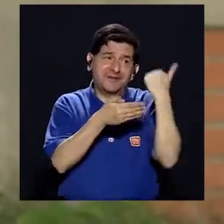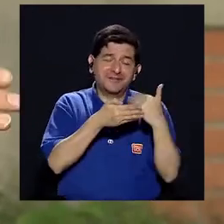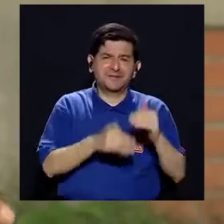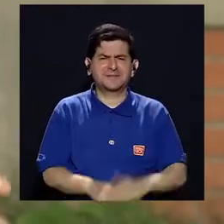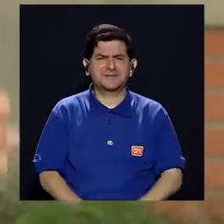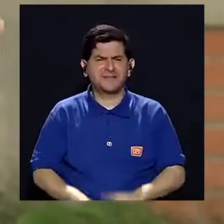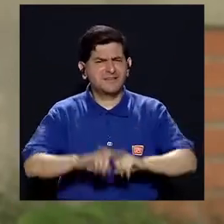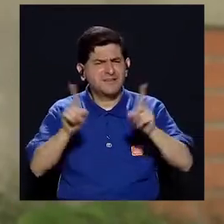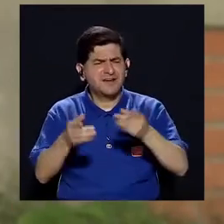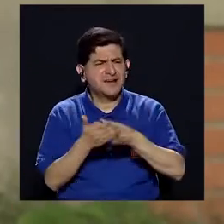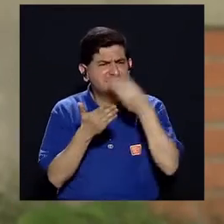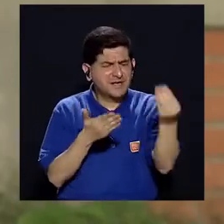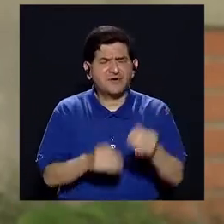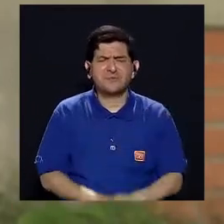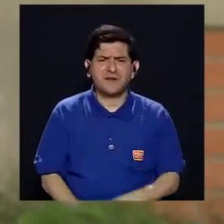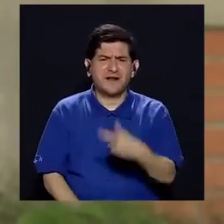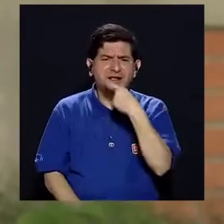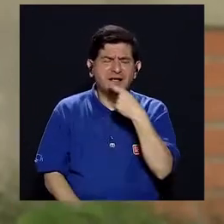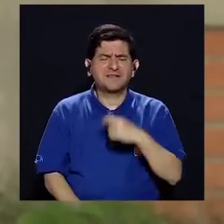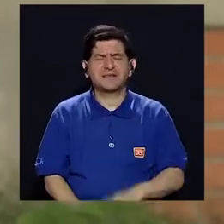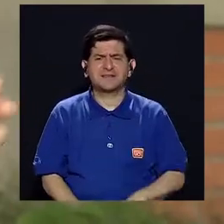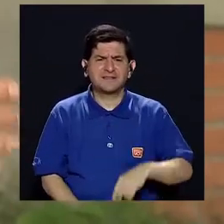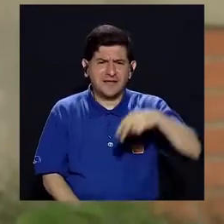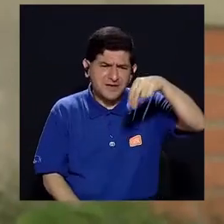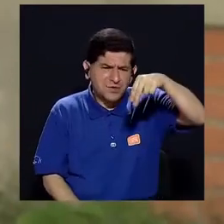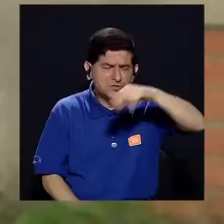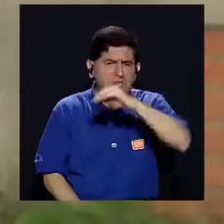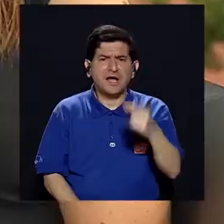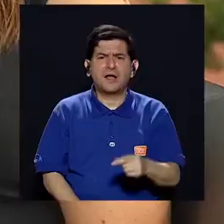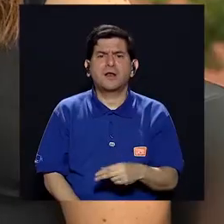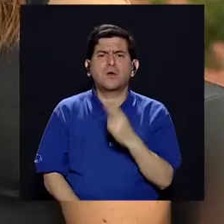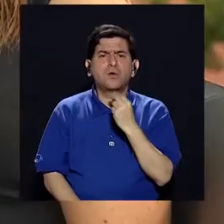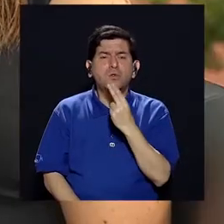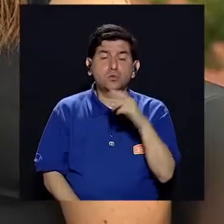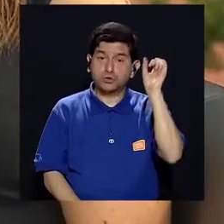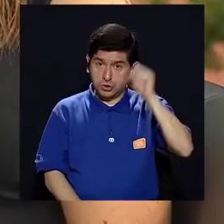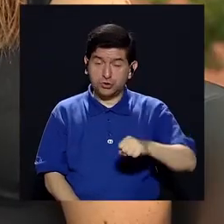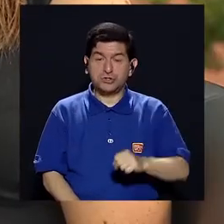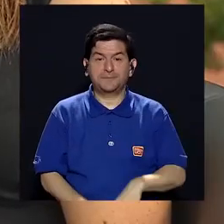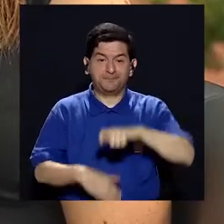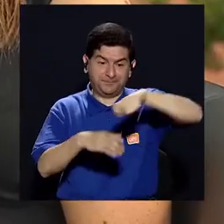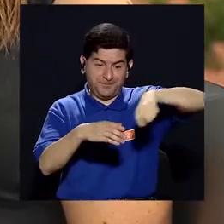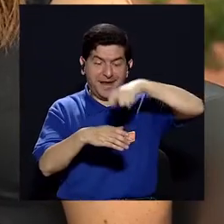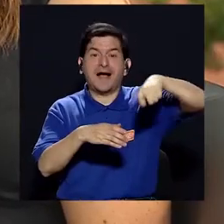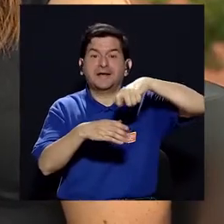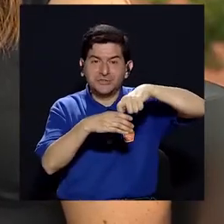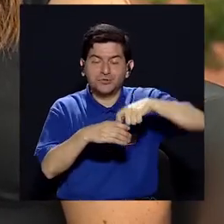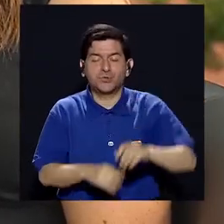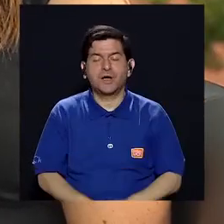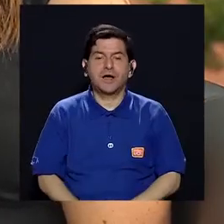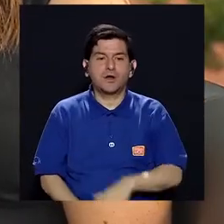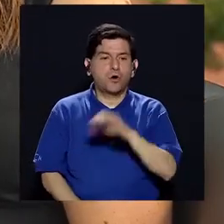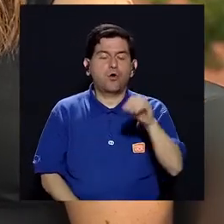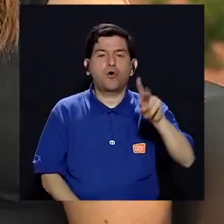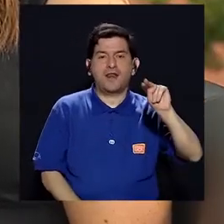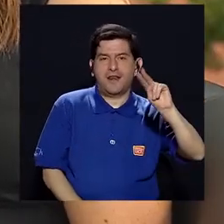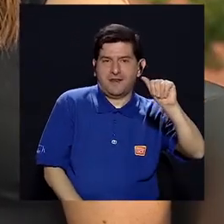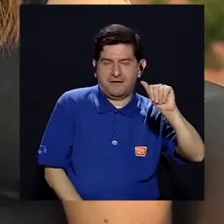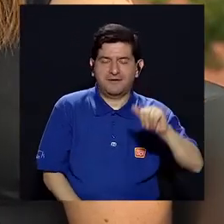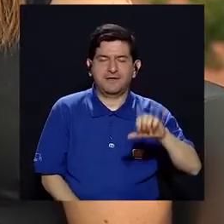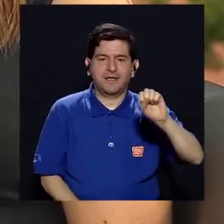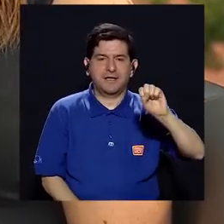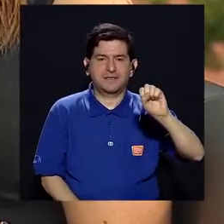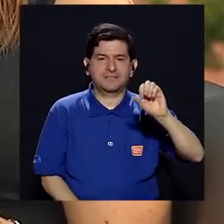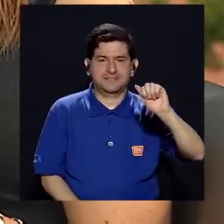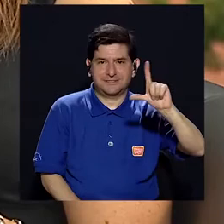¿Hay alguna diferencia si uno compra, qué sé yo, una galleta salada o una galleta dulce? Sí, claro, principalmente pues el azúcar, por ejemplo, el sodio,